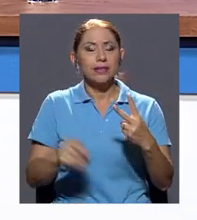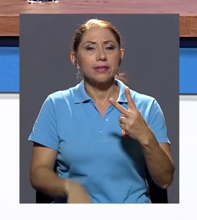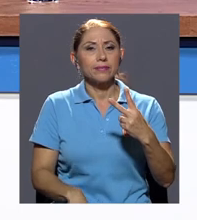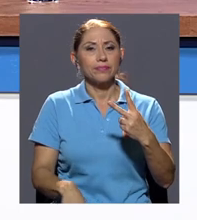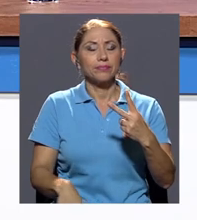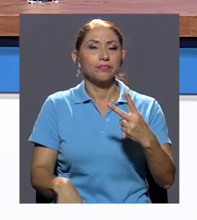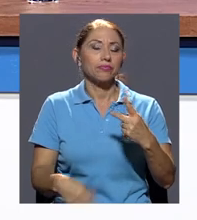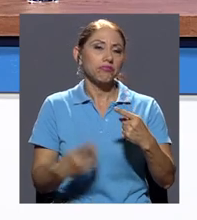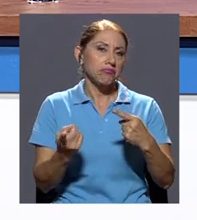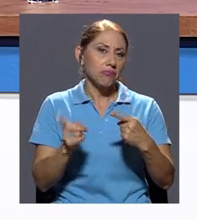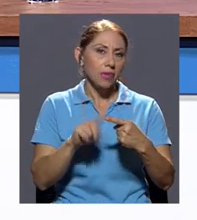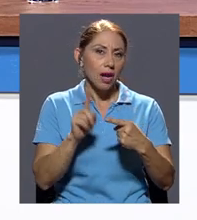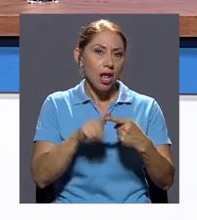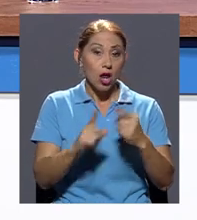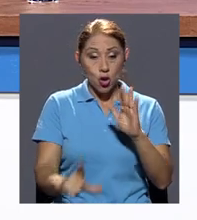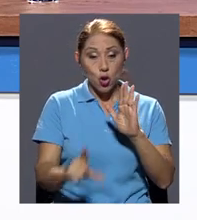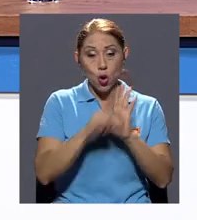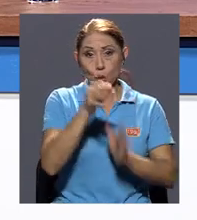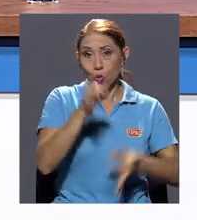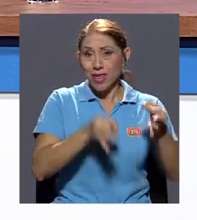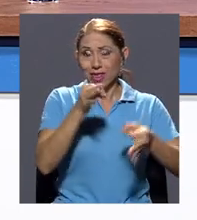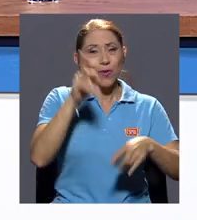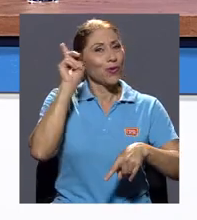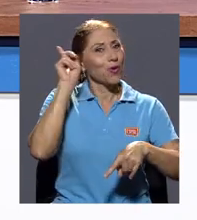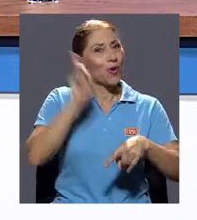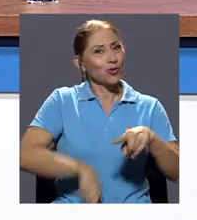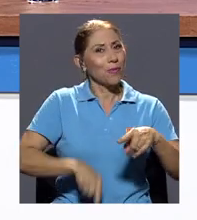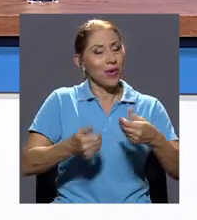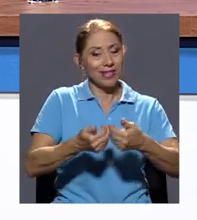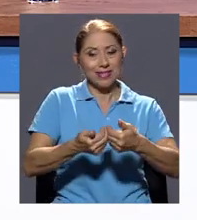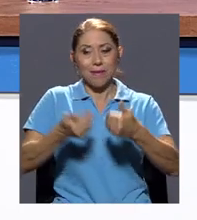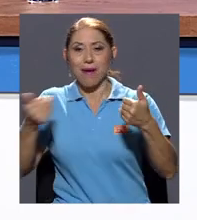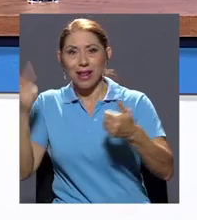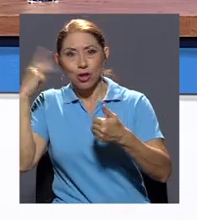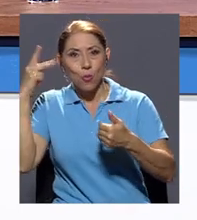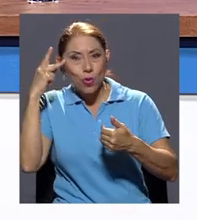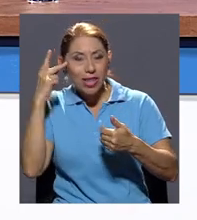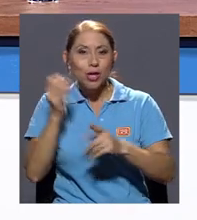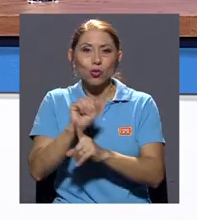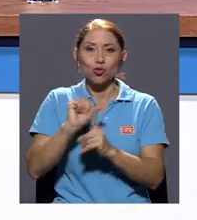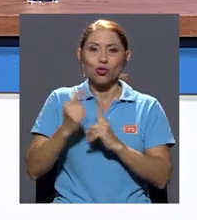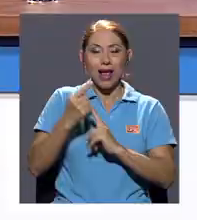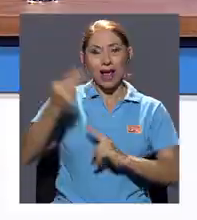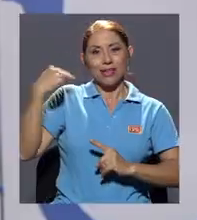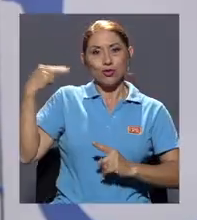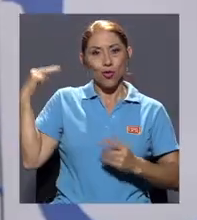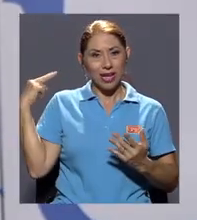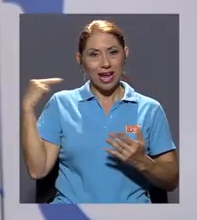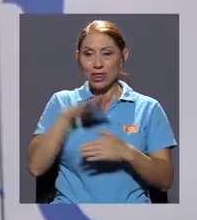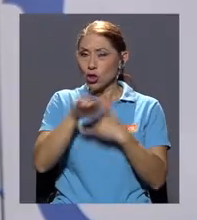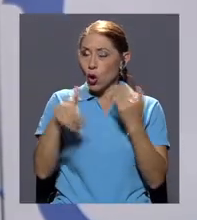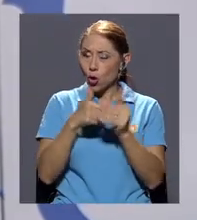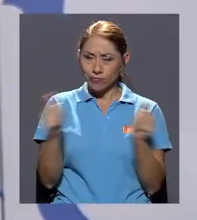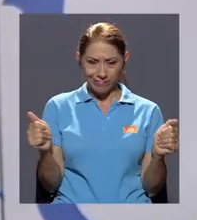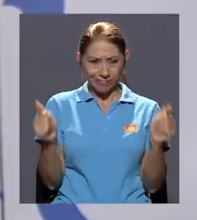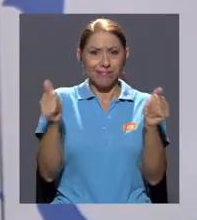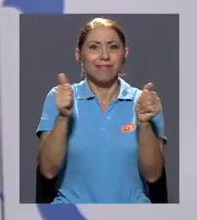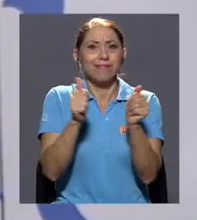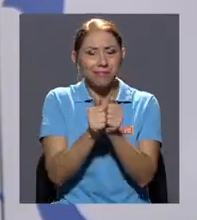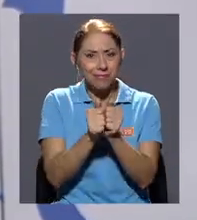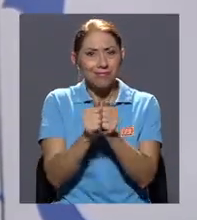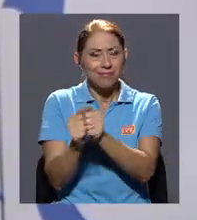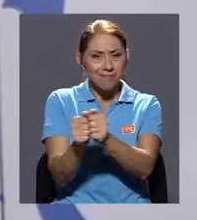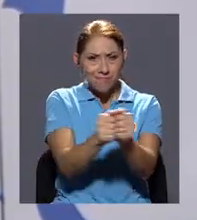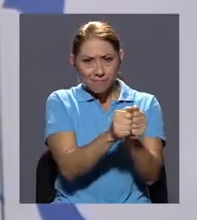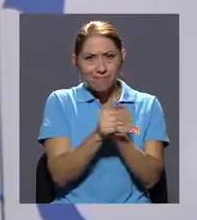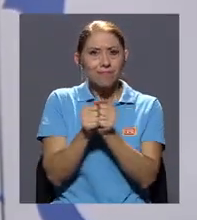Obviamente, lo jurídico no se puede ver aislado de lo político, de lo sociológico, de lo histórico. De hecho, esa expresión de eso a